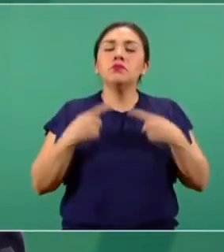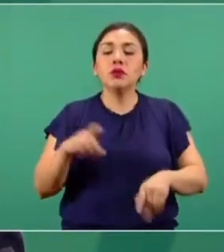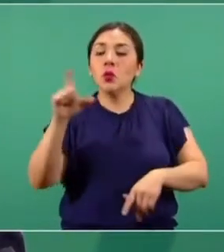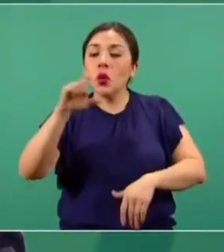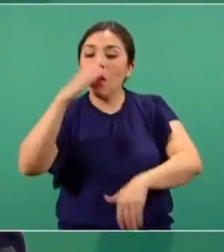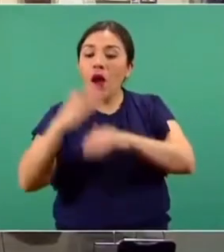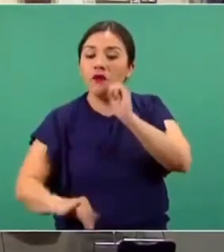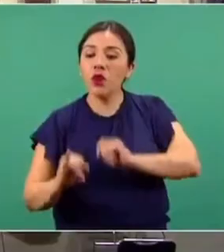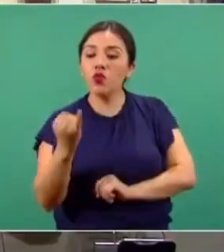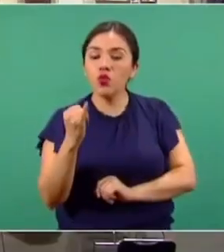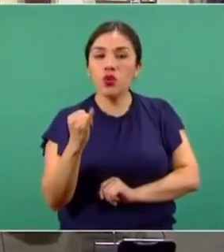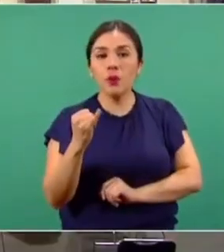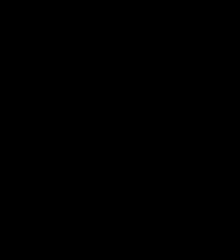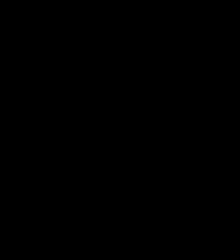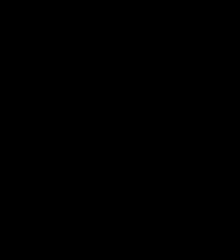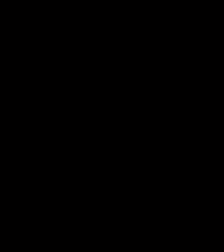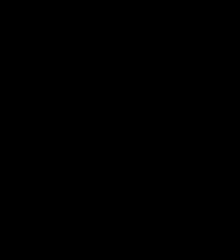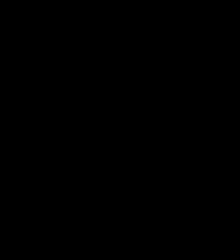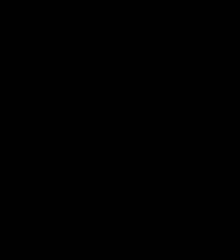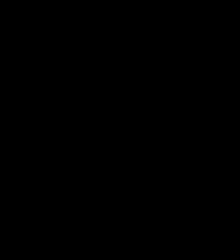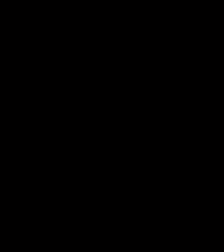finales de junio proyectadas.